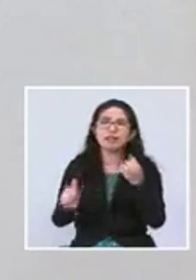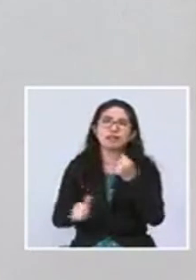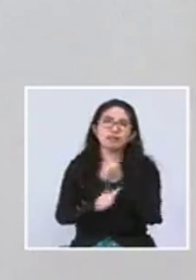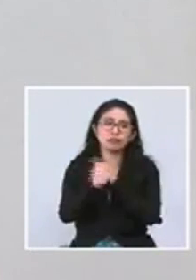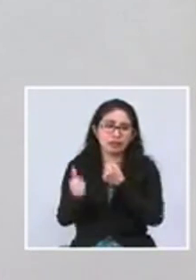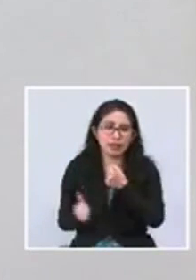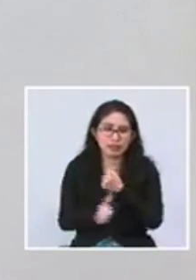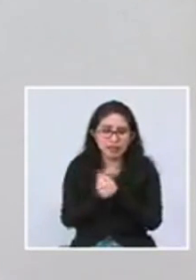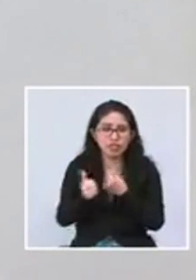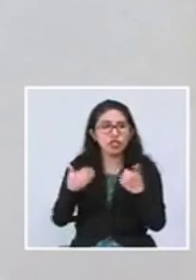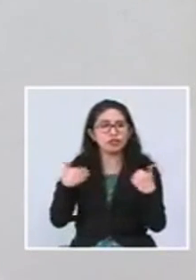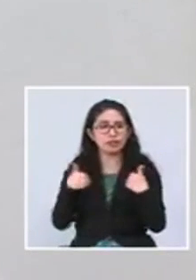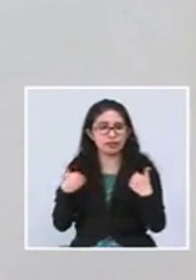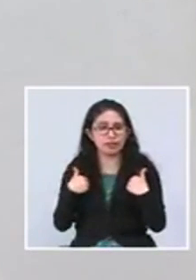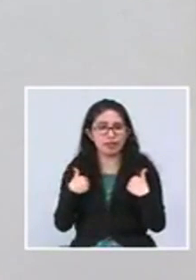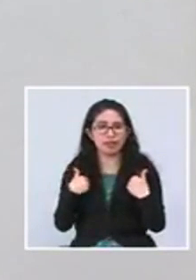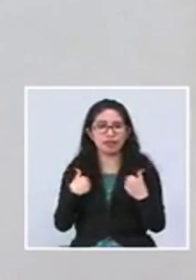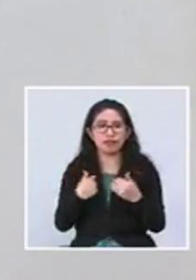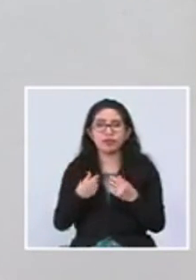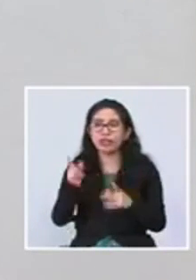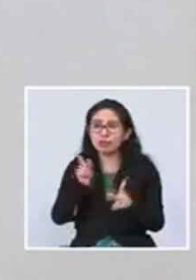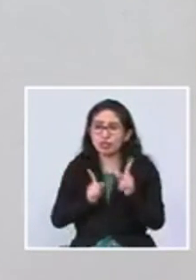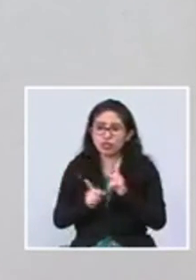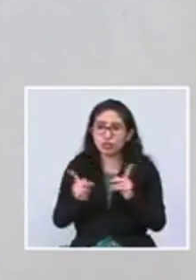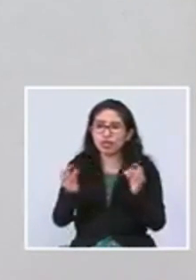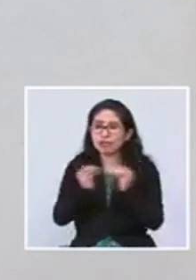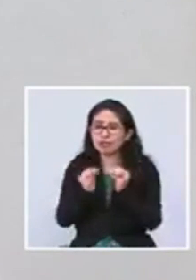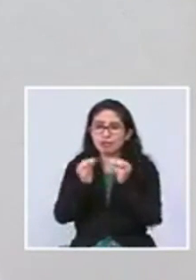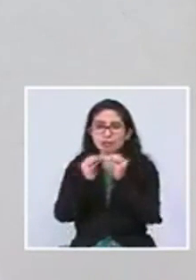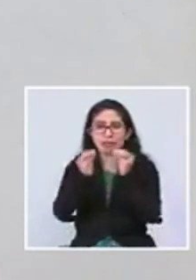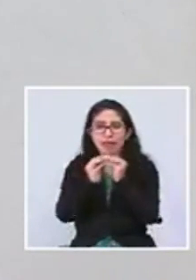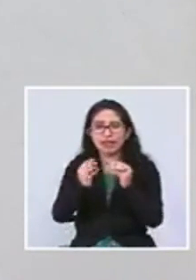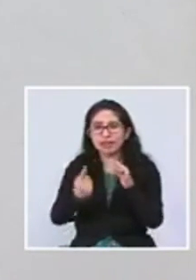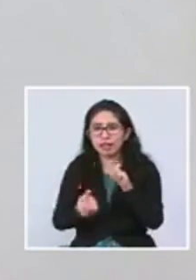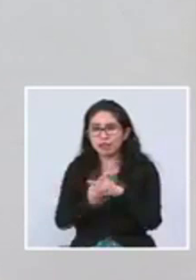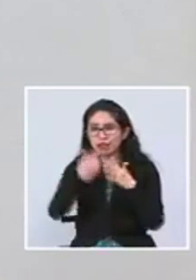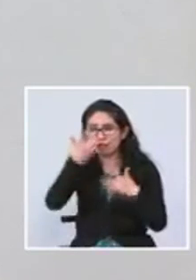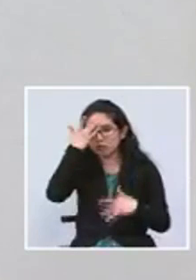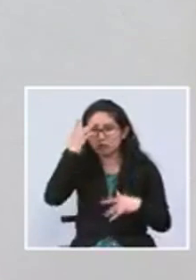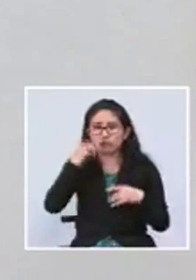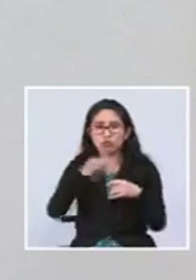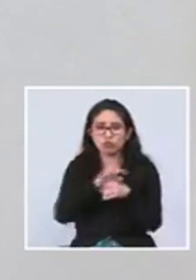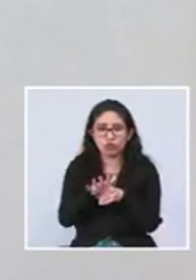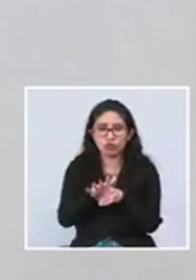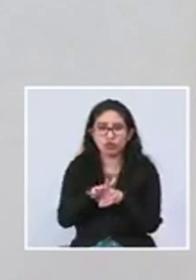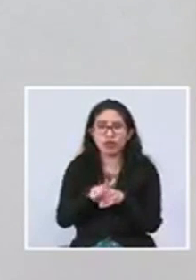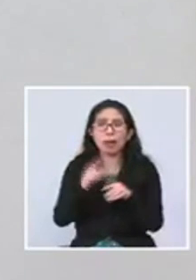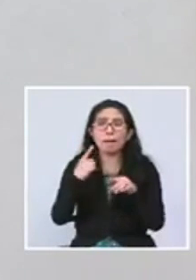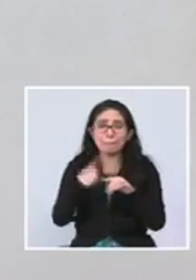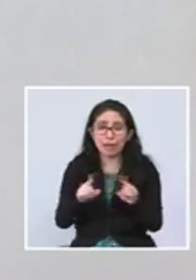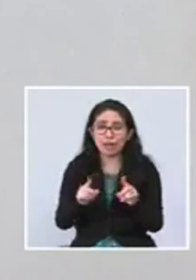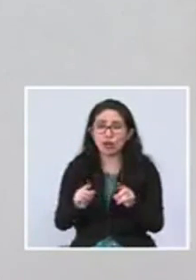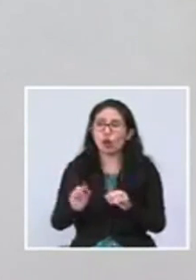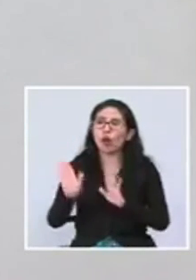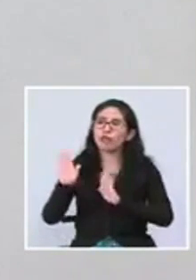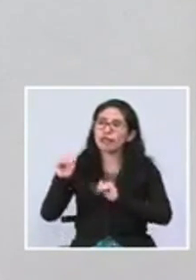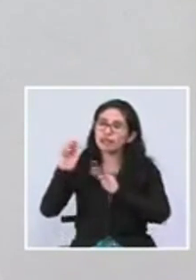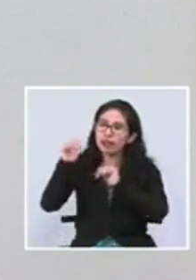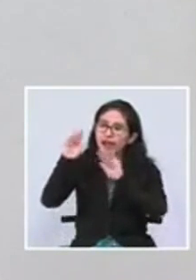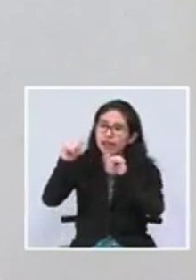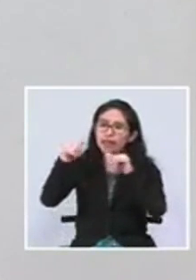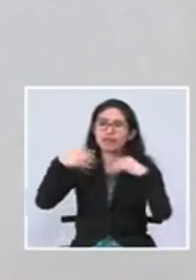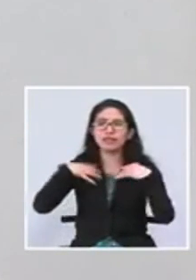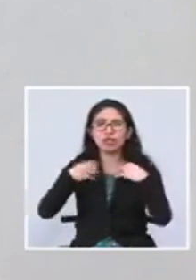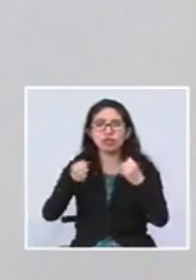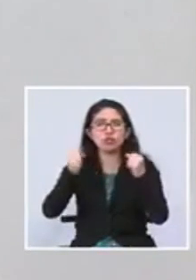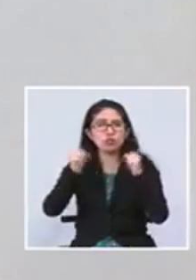riesgo muy alto, la cantidad de casos se está elevando mucho pero tenemos una alta esperanza en los casos recuperados y